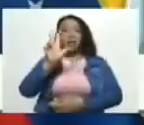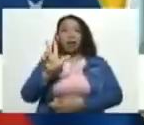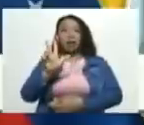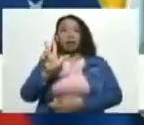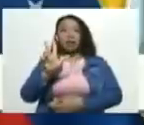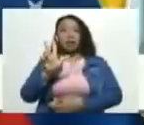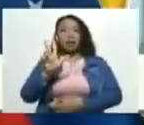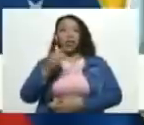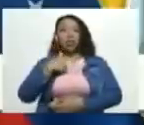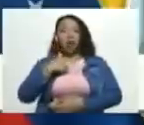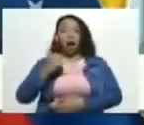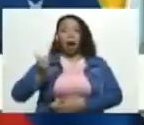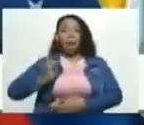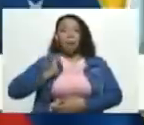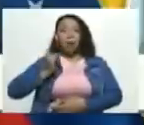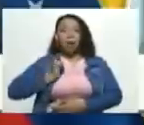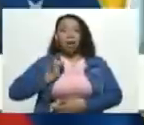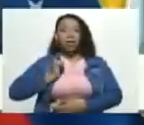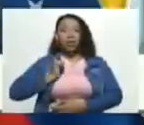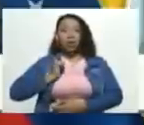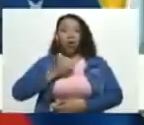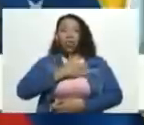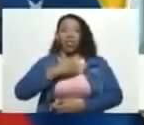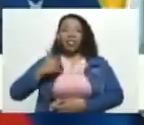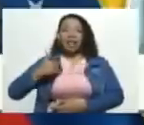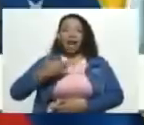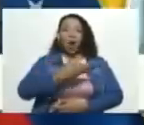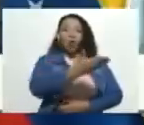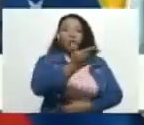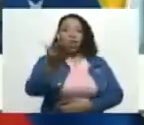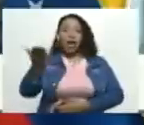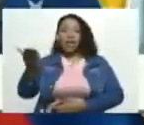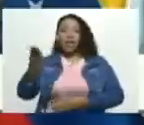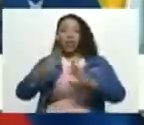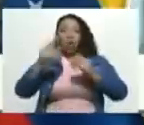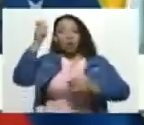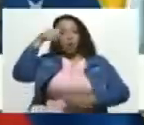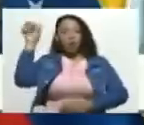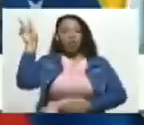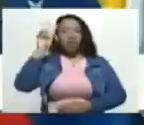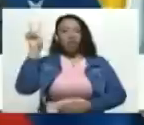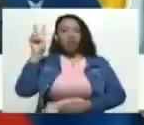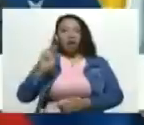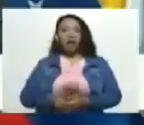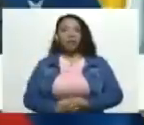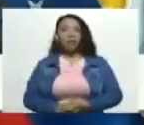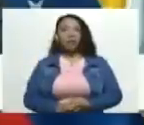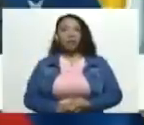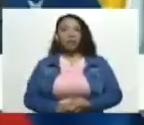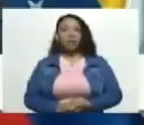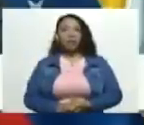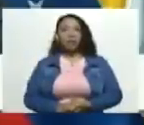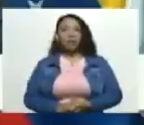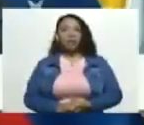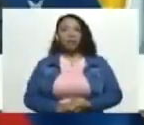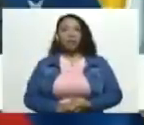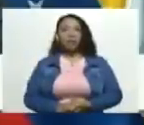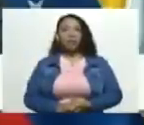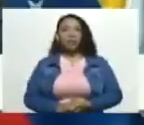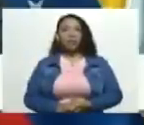que aprovecho para desearle a todo el pueblo de Venezuela, a todos sus trabajadores,